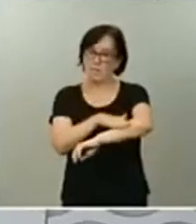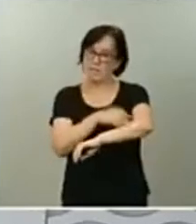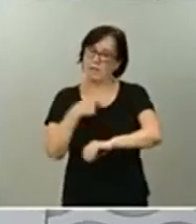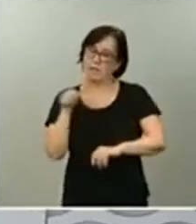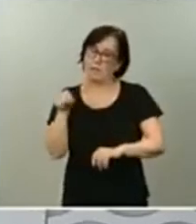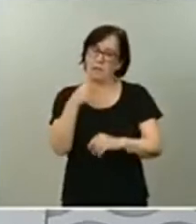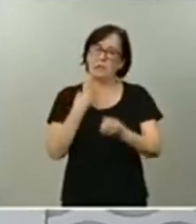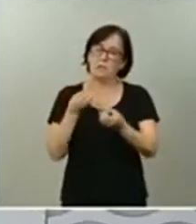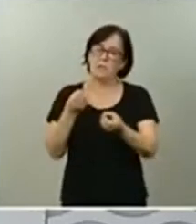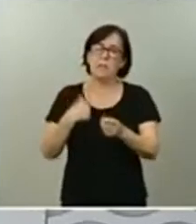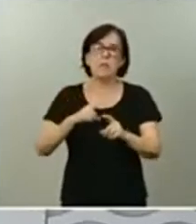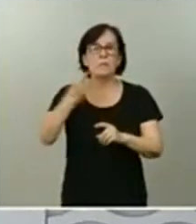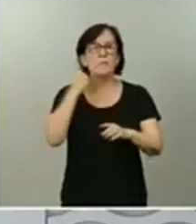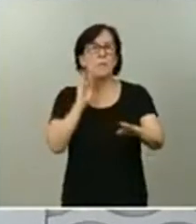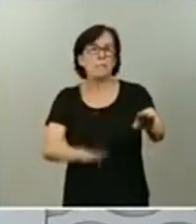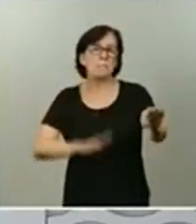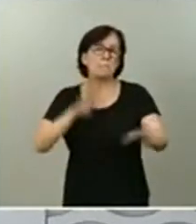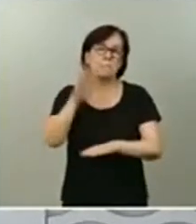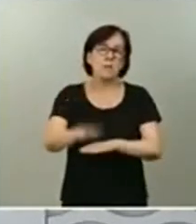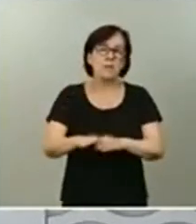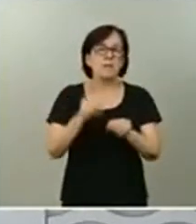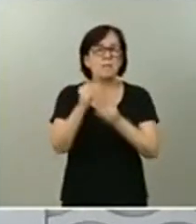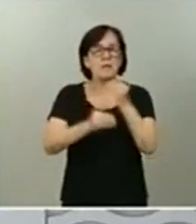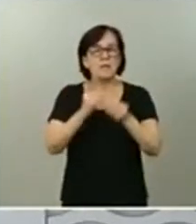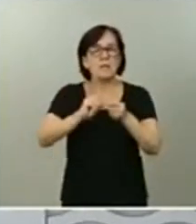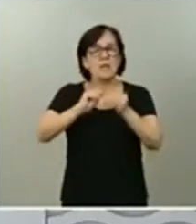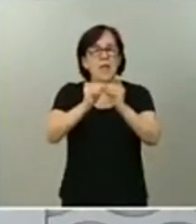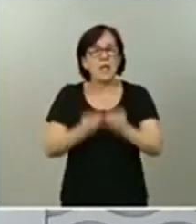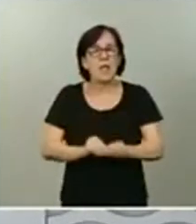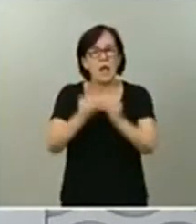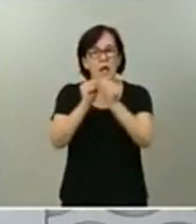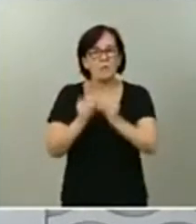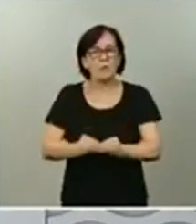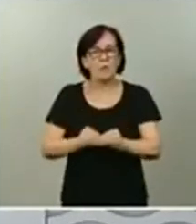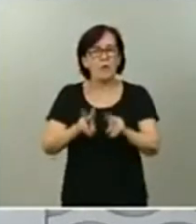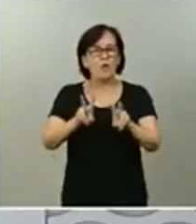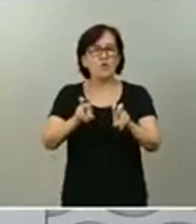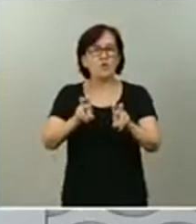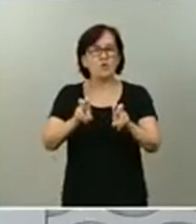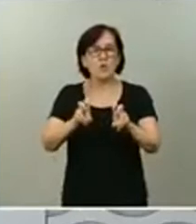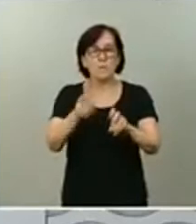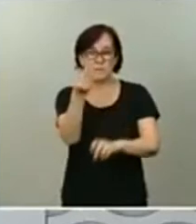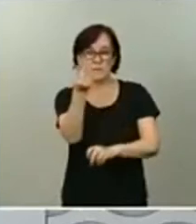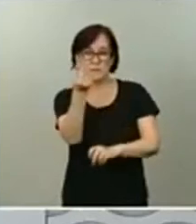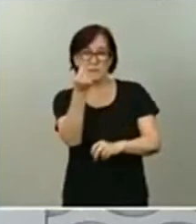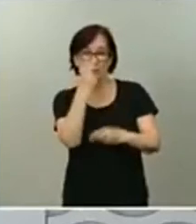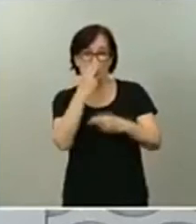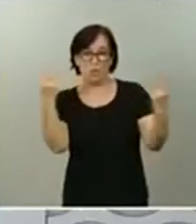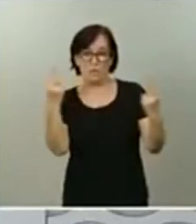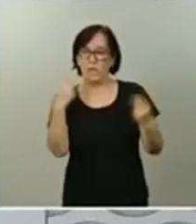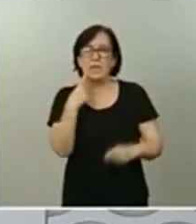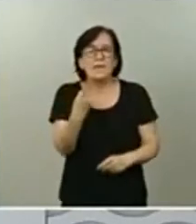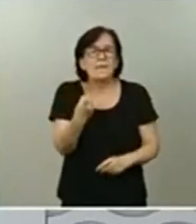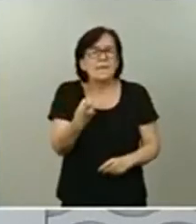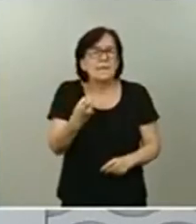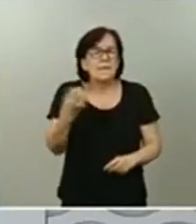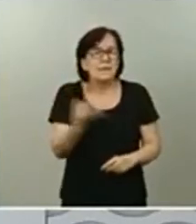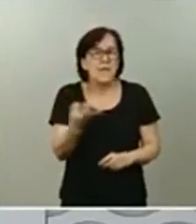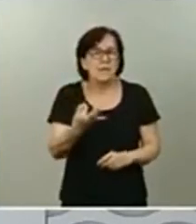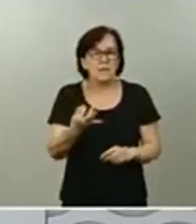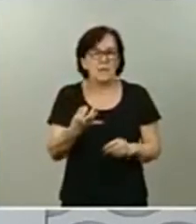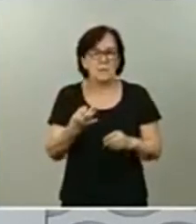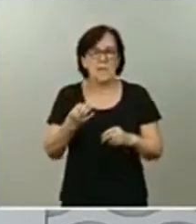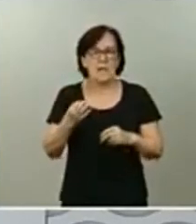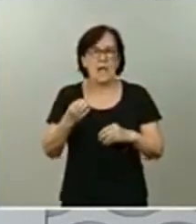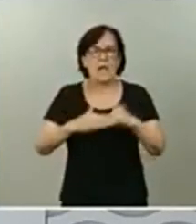el primer paso para abordar la elaboración de estas nuevas cuentas públicas imprescindibles para la reconstrucción,